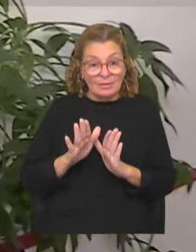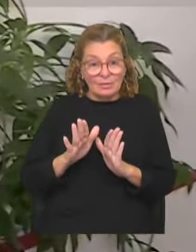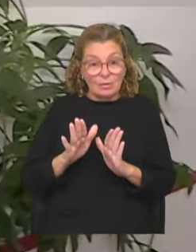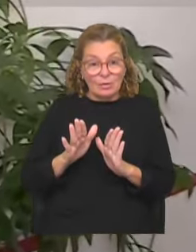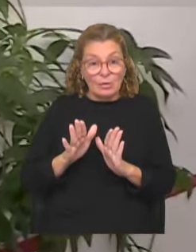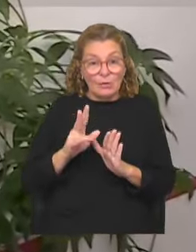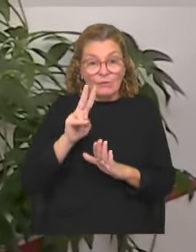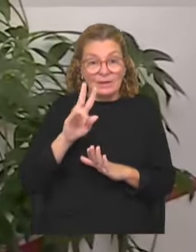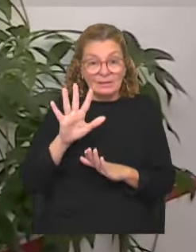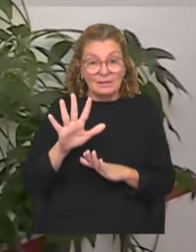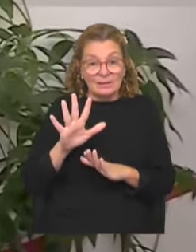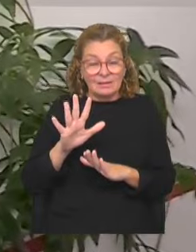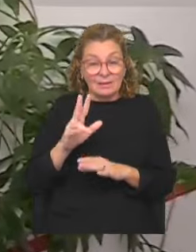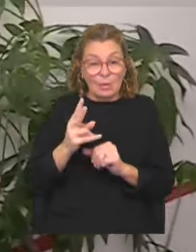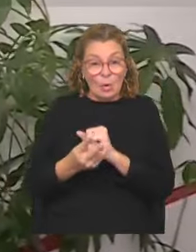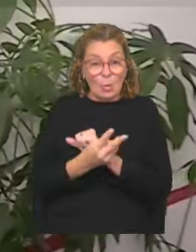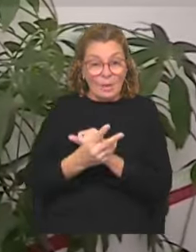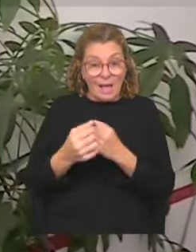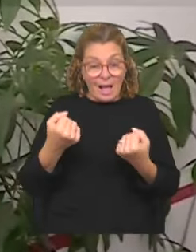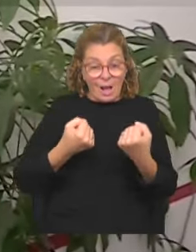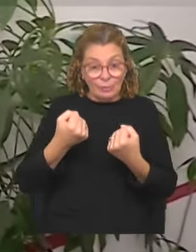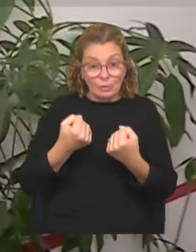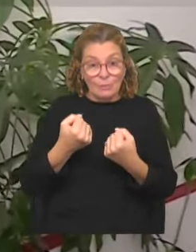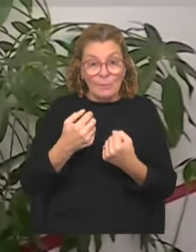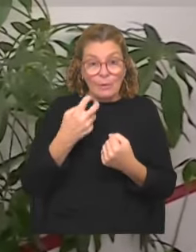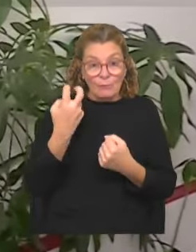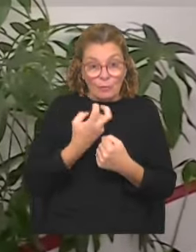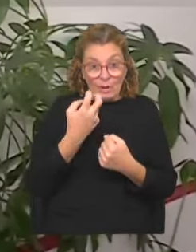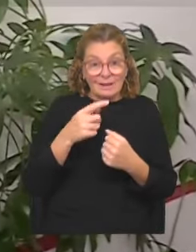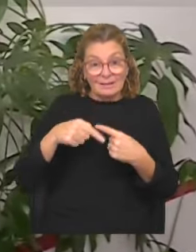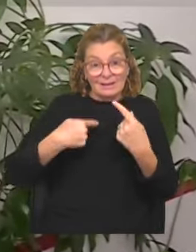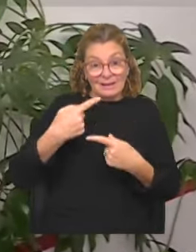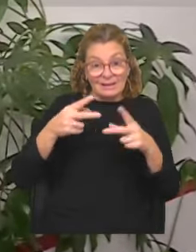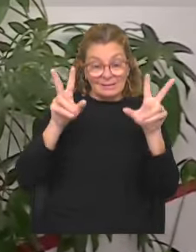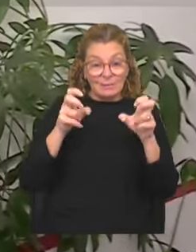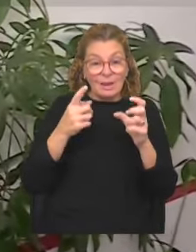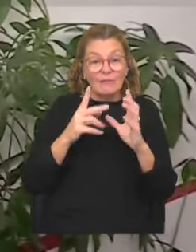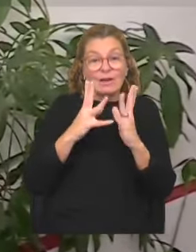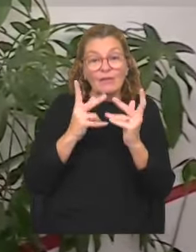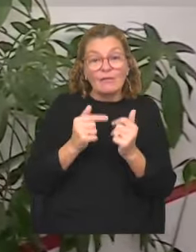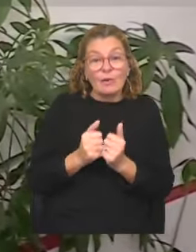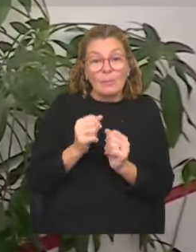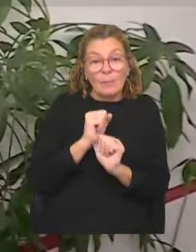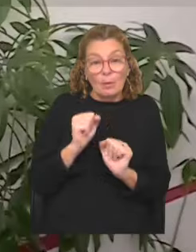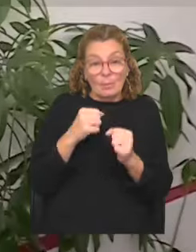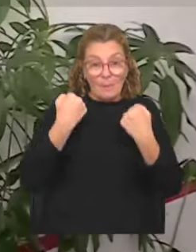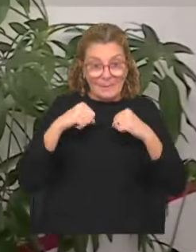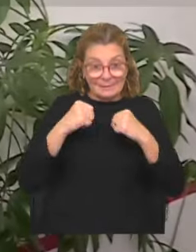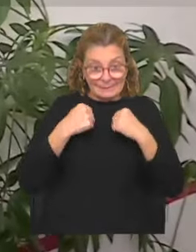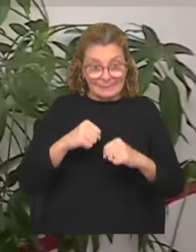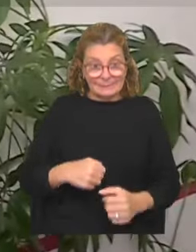abarcando unos 25 cuidacochos. Por supuesto, vamos a seguir el tema para ver de qué manera se pone en práctica.